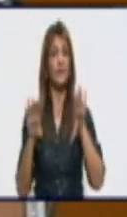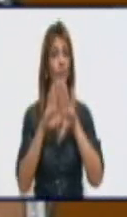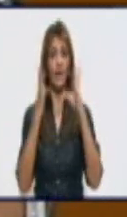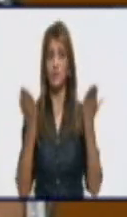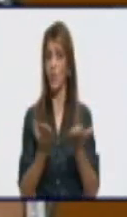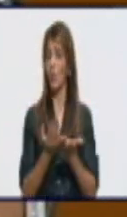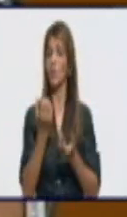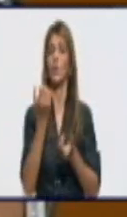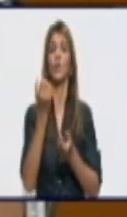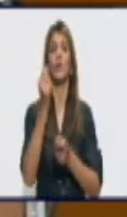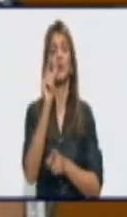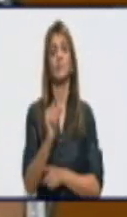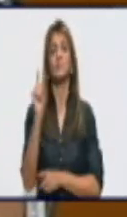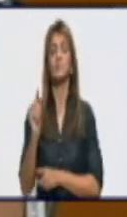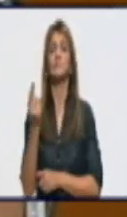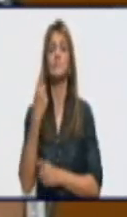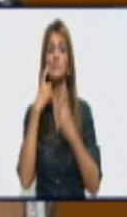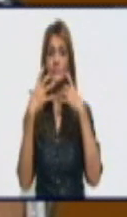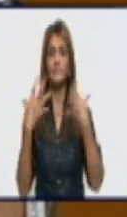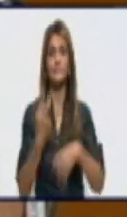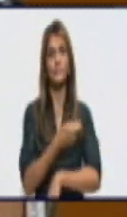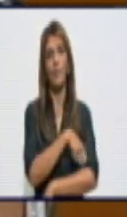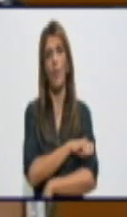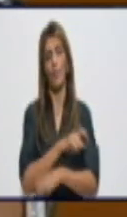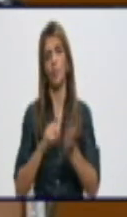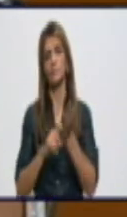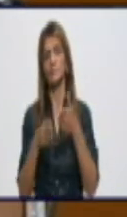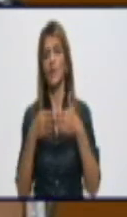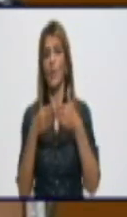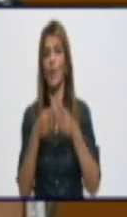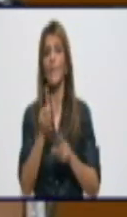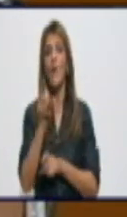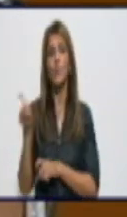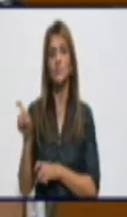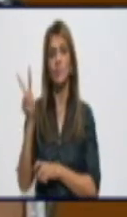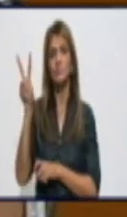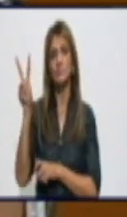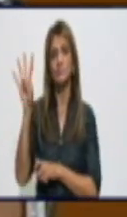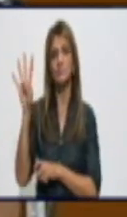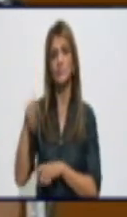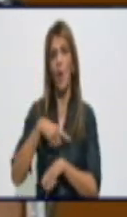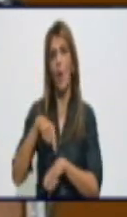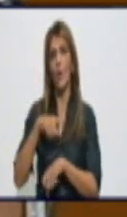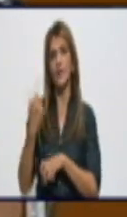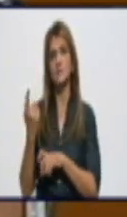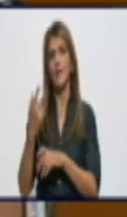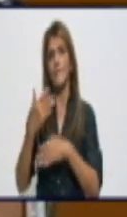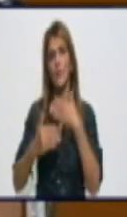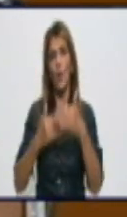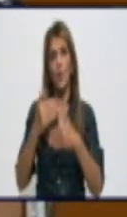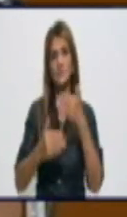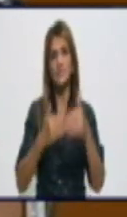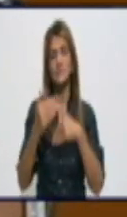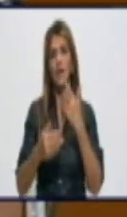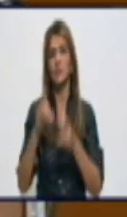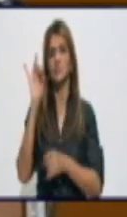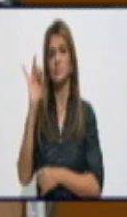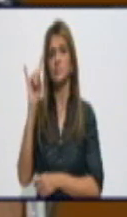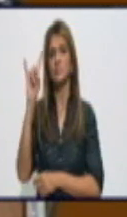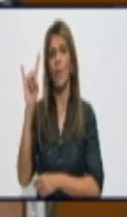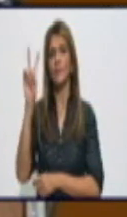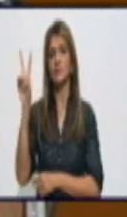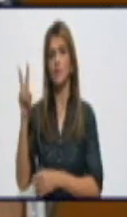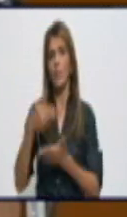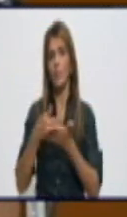el estudio y para todo el pueblo de Granma. Bien, en las últimas 24 horas se procesaron en la provincia 792 muestras de